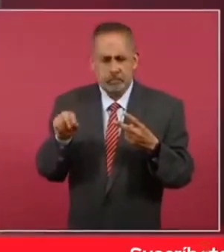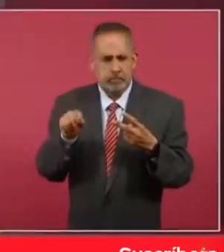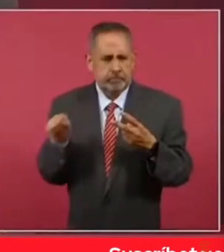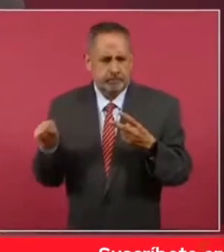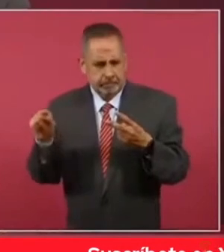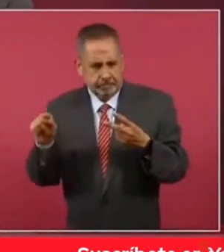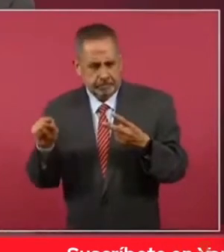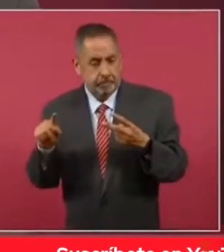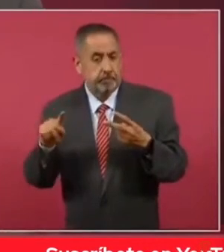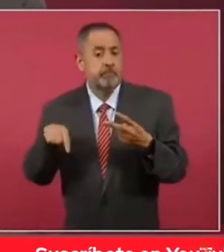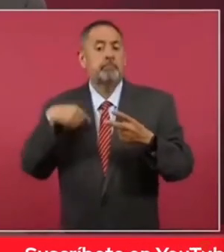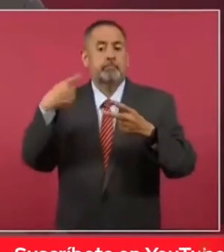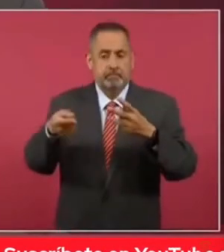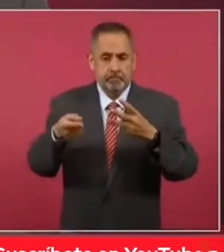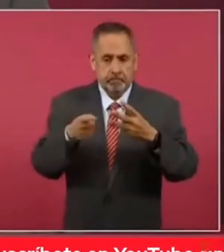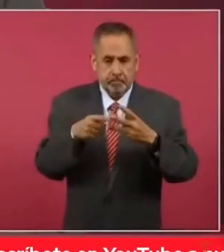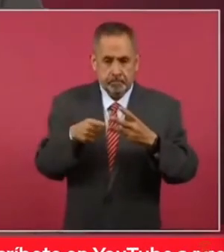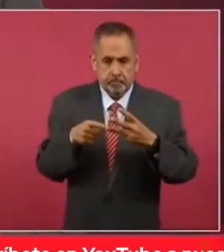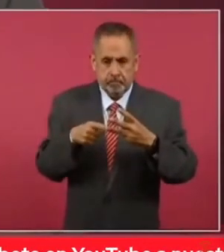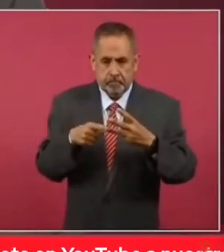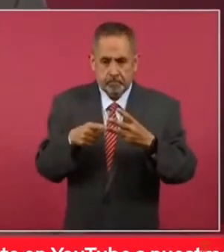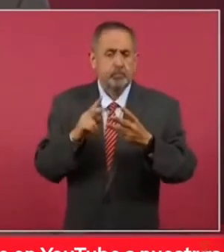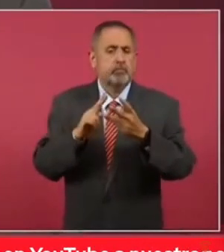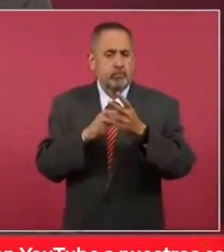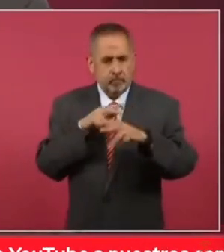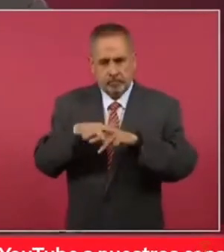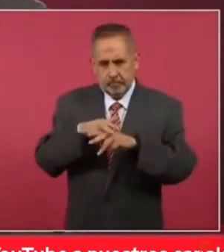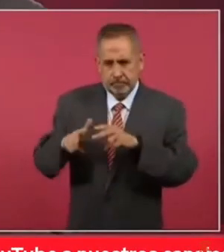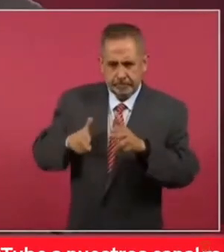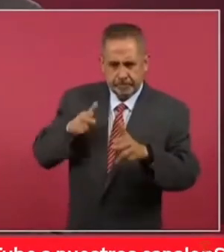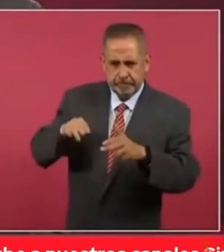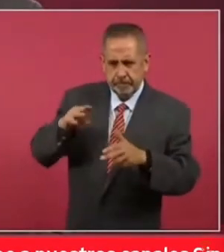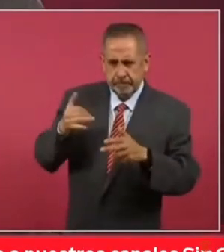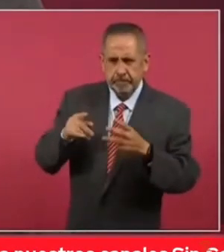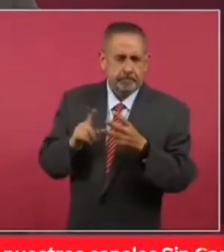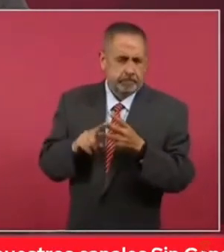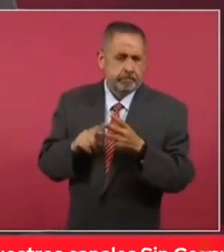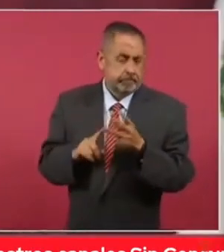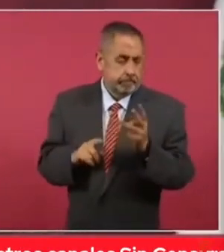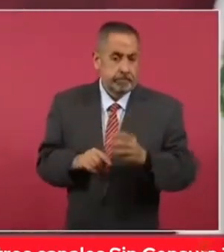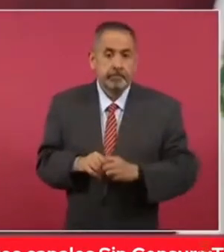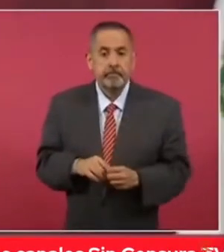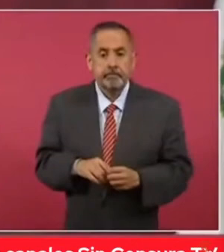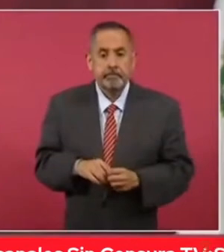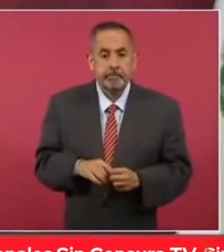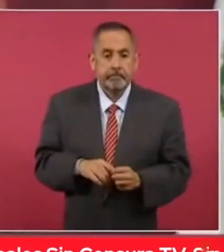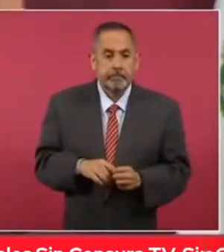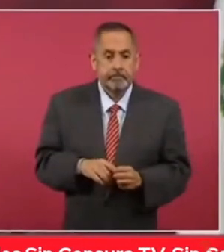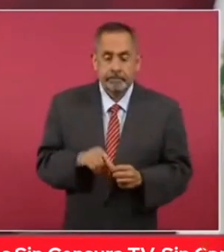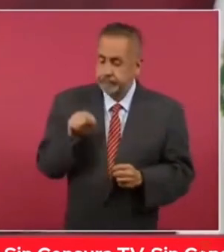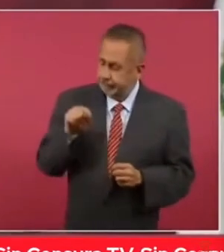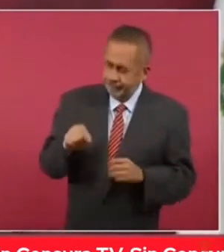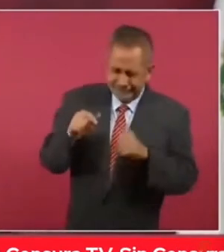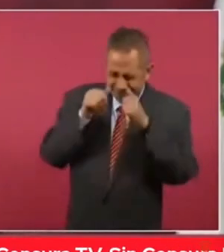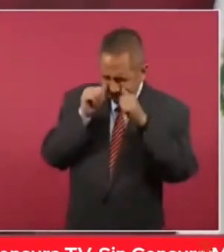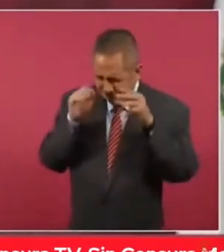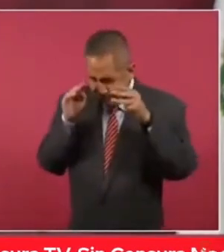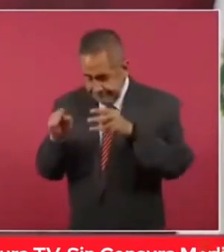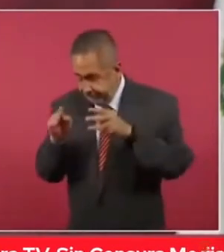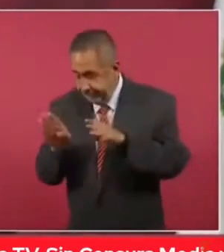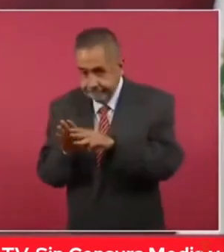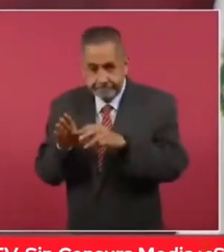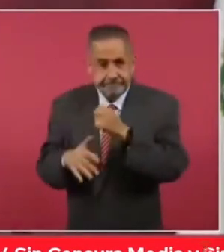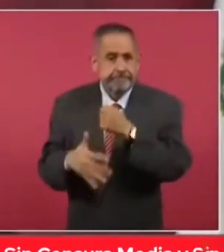Luego, de nuevo, Tren Maya, es que ahí tenemos que estar cada